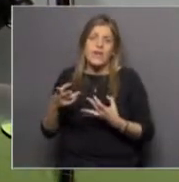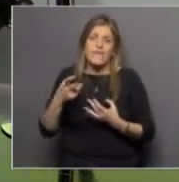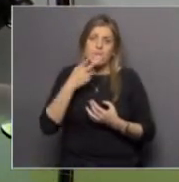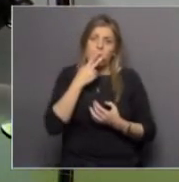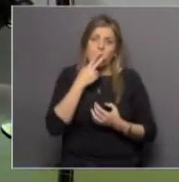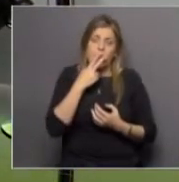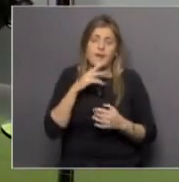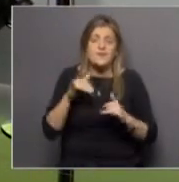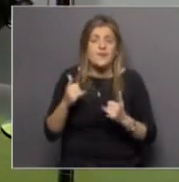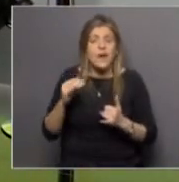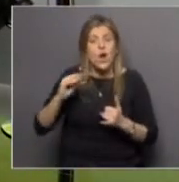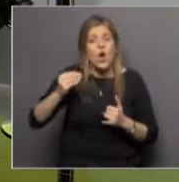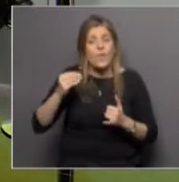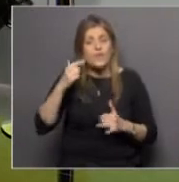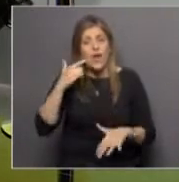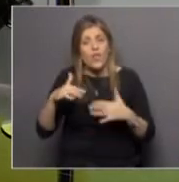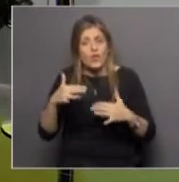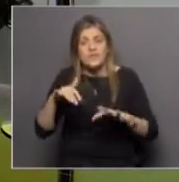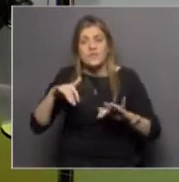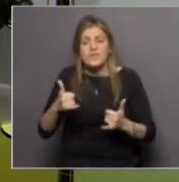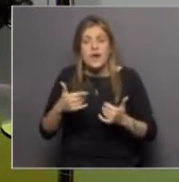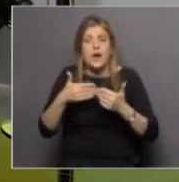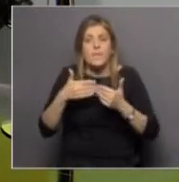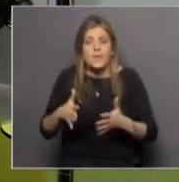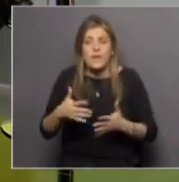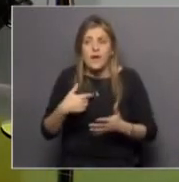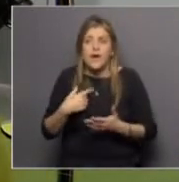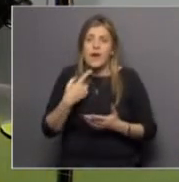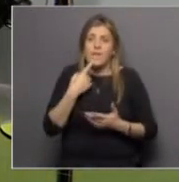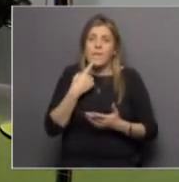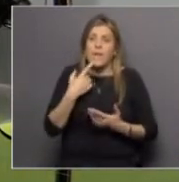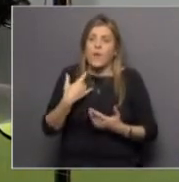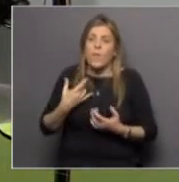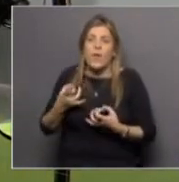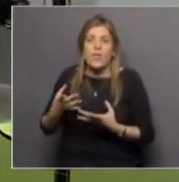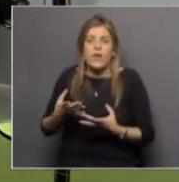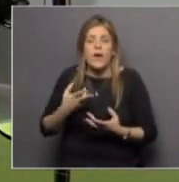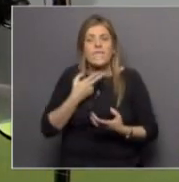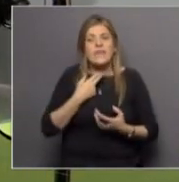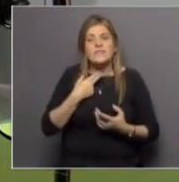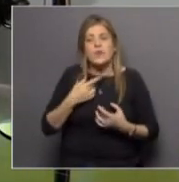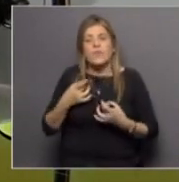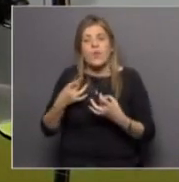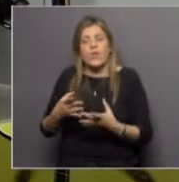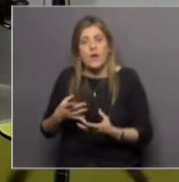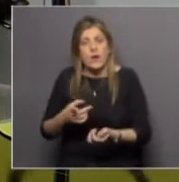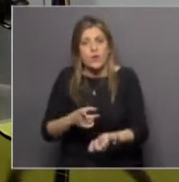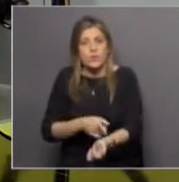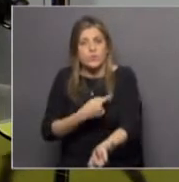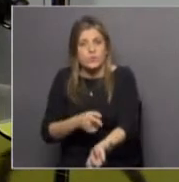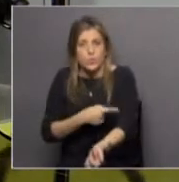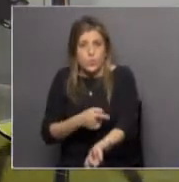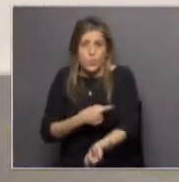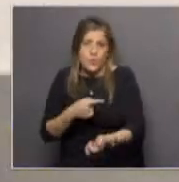tan chicos ya se tienen que enfrentar a esa sensación de dejar un vicio dejar un hábito que bueno que por supuesto